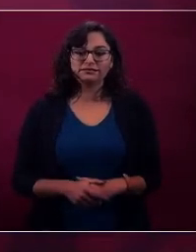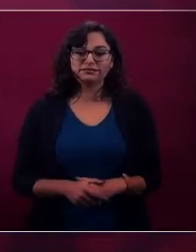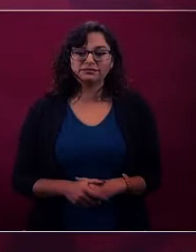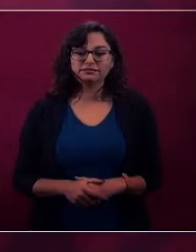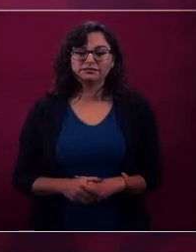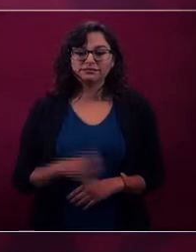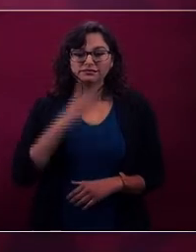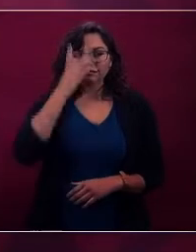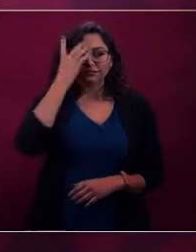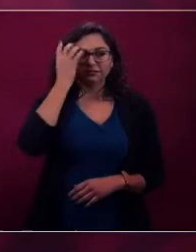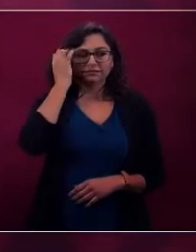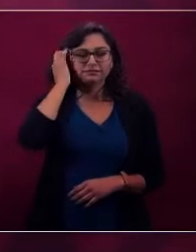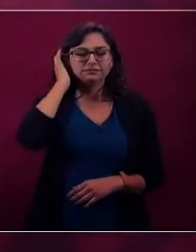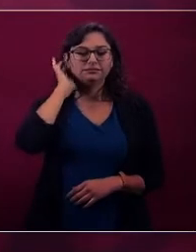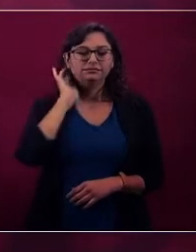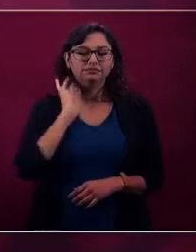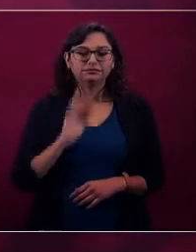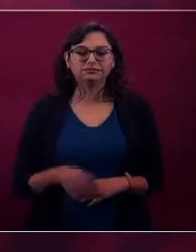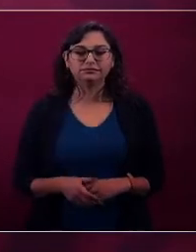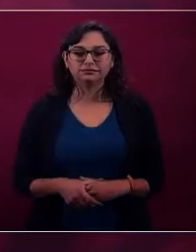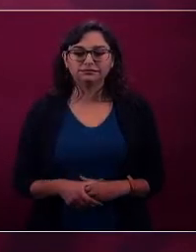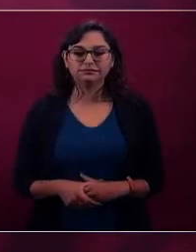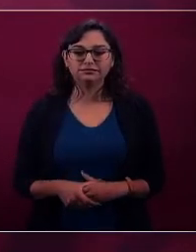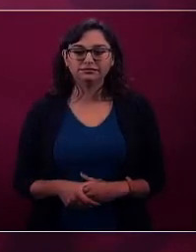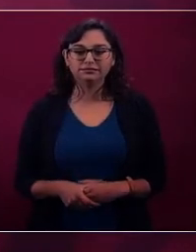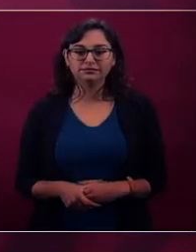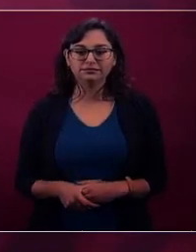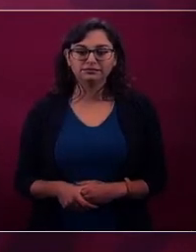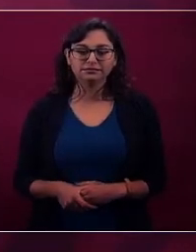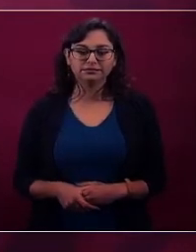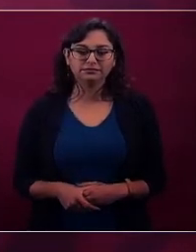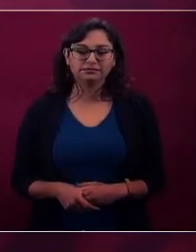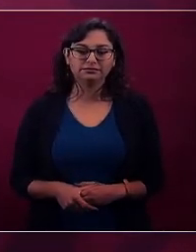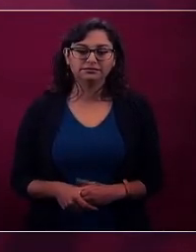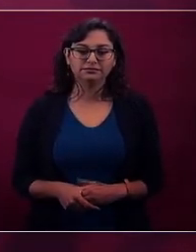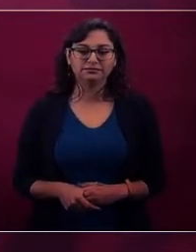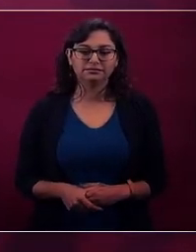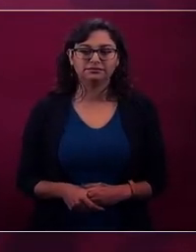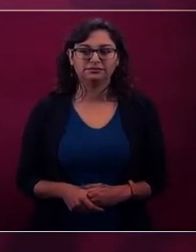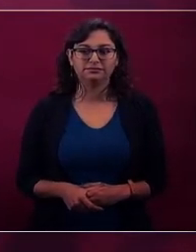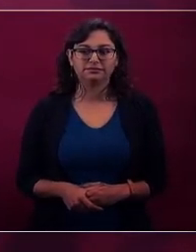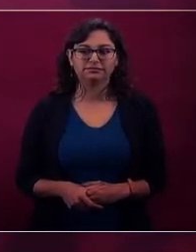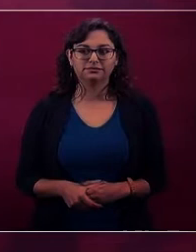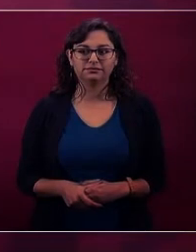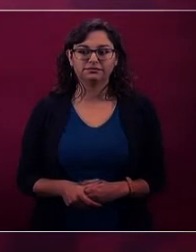Por eso ahora hay más